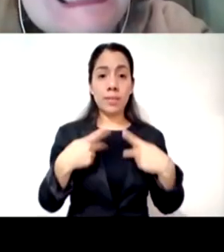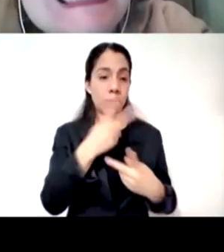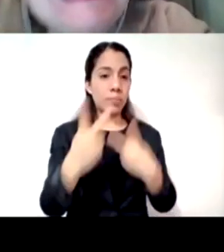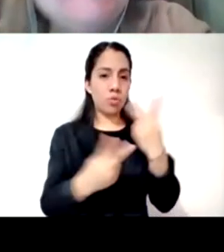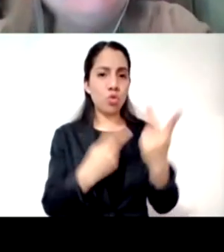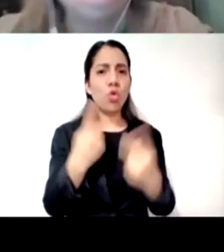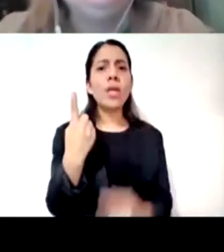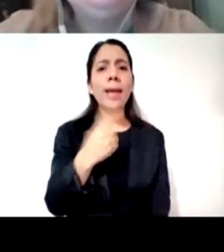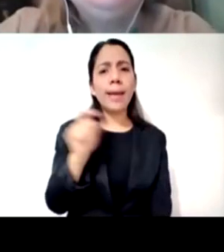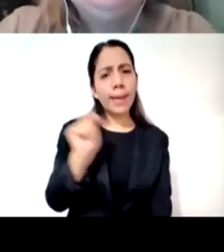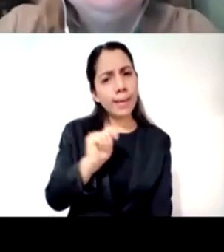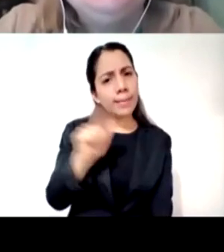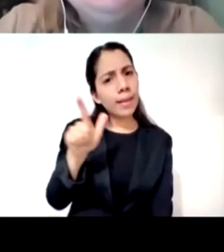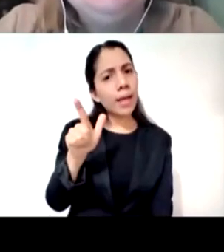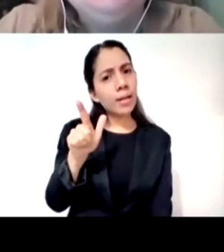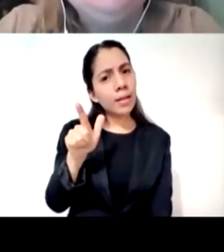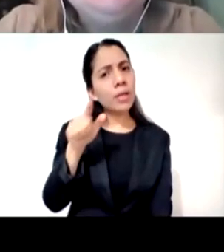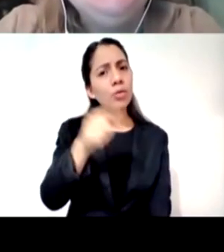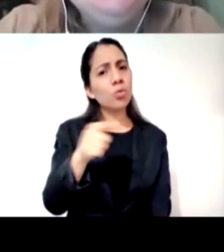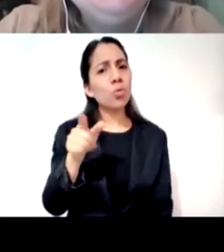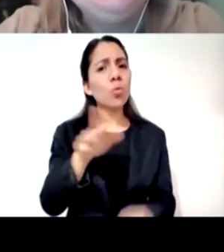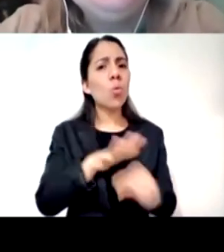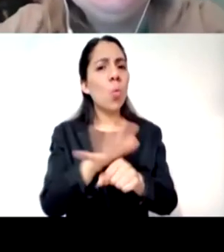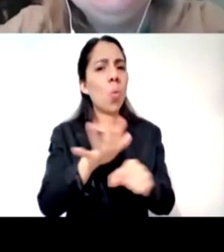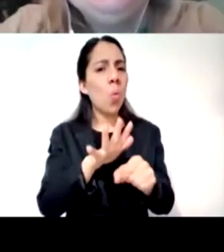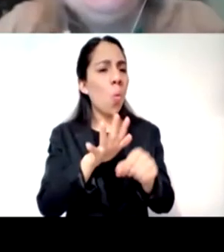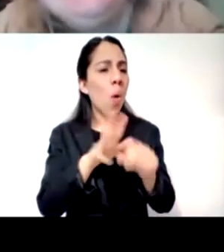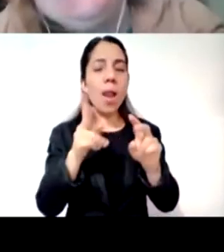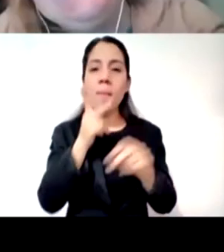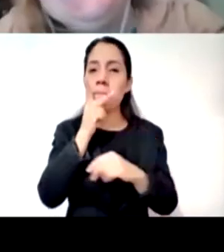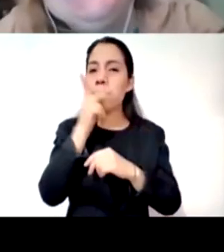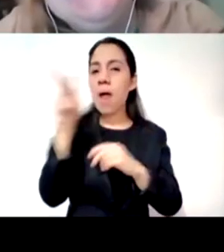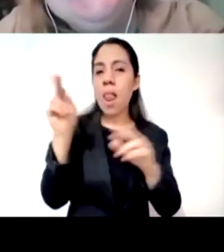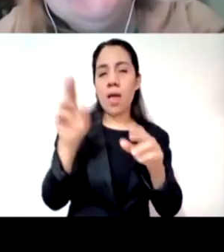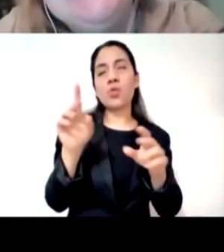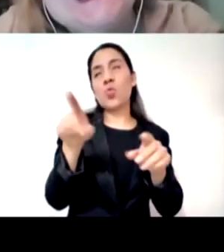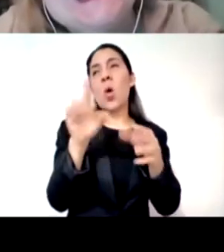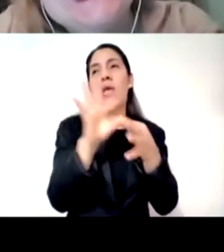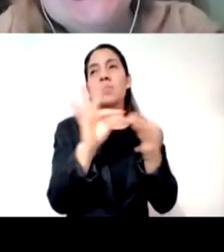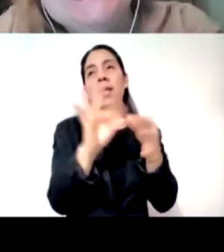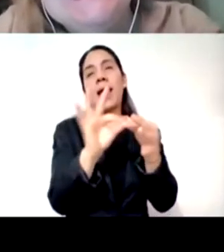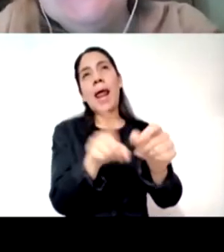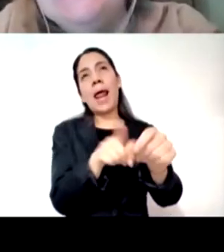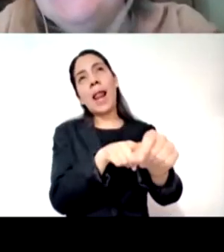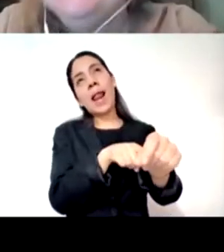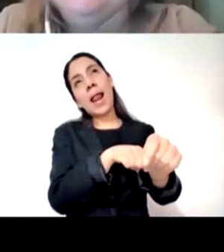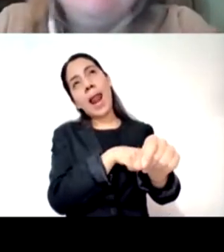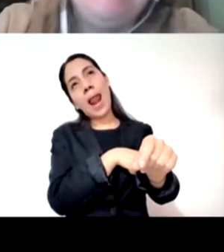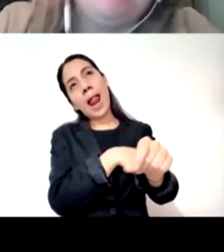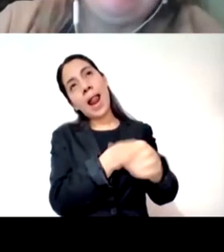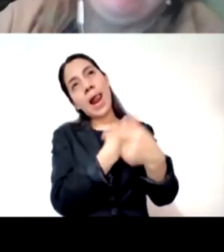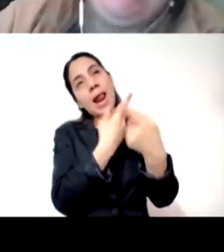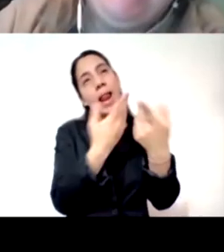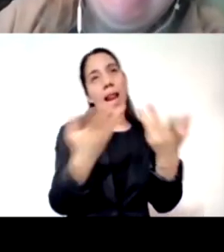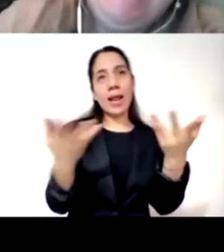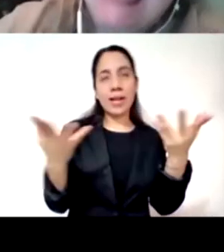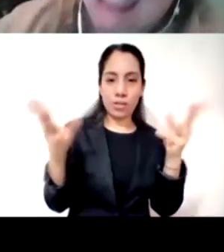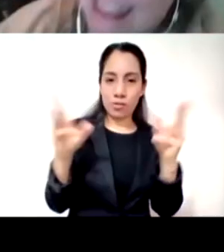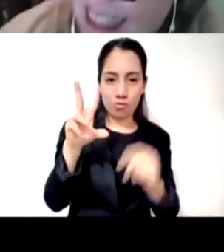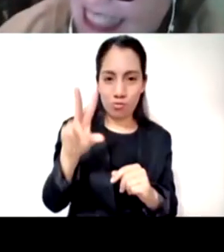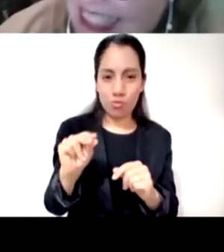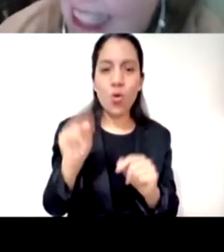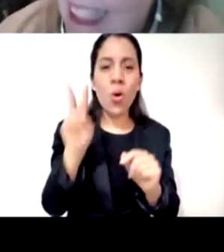tú le vas a dar así un bote pronto no le vas a echar un rollo de la diversidad agua, feina ya ves como eres ¿no?